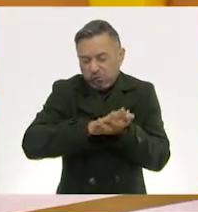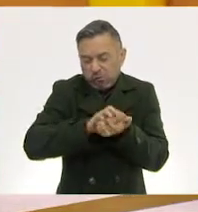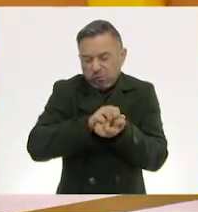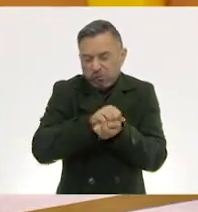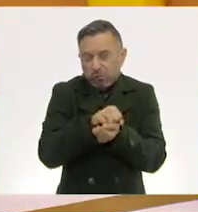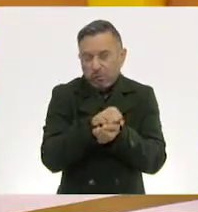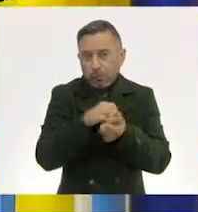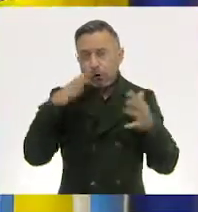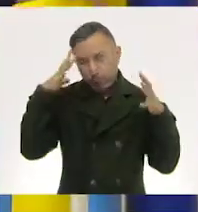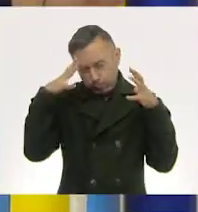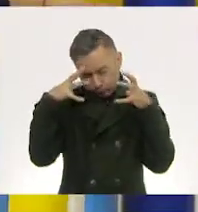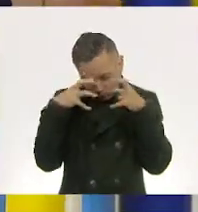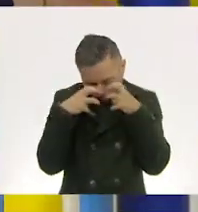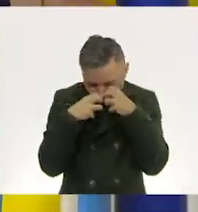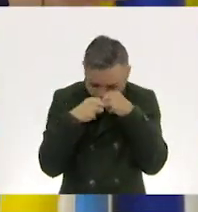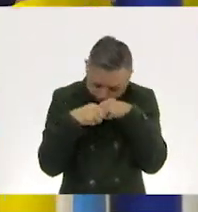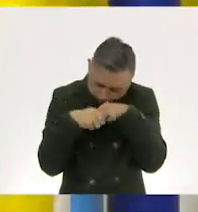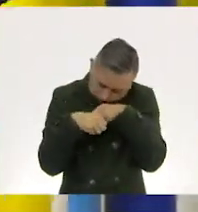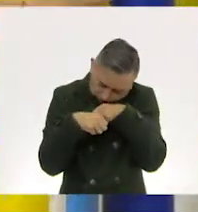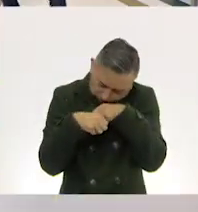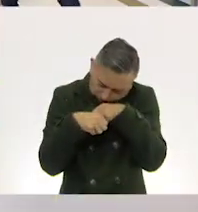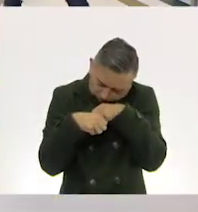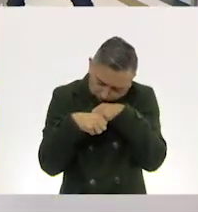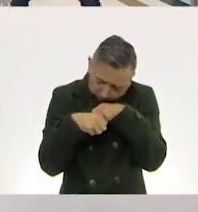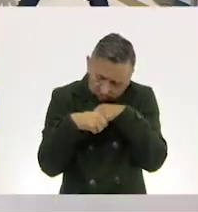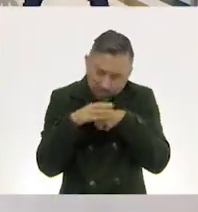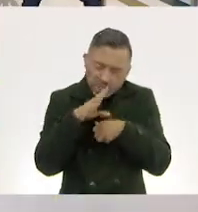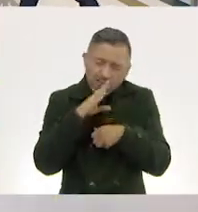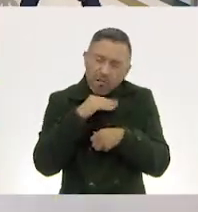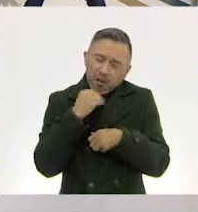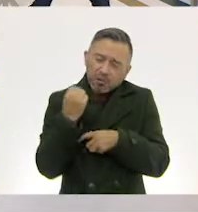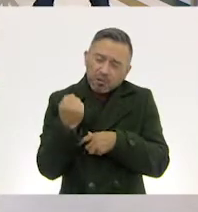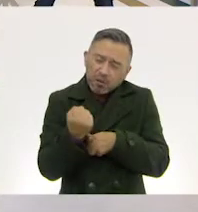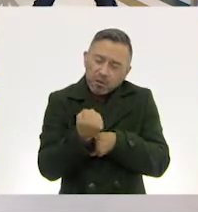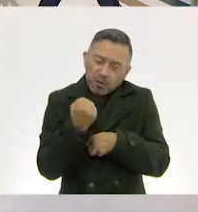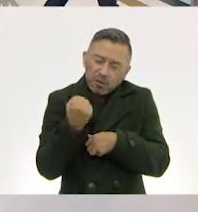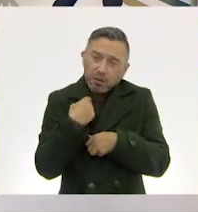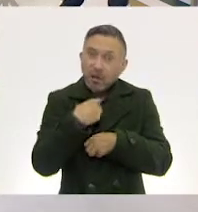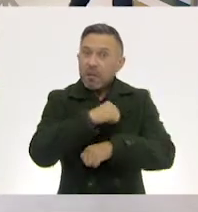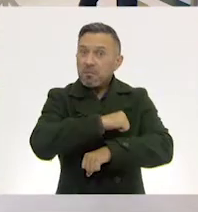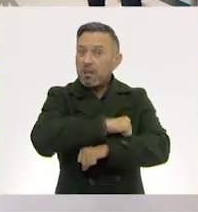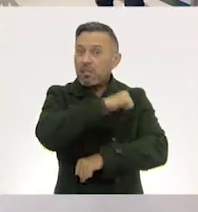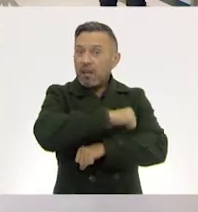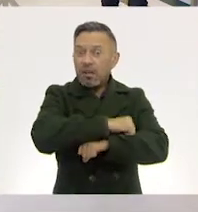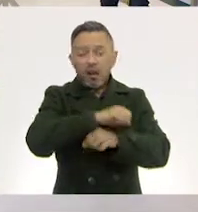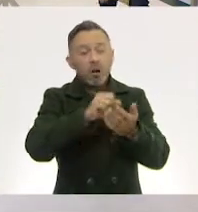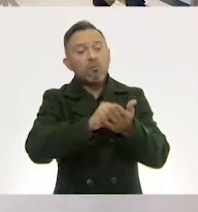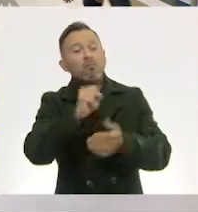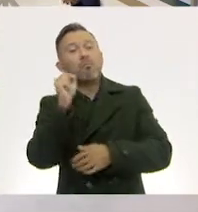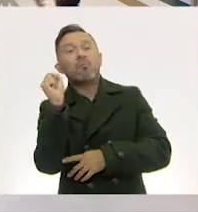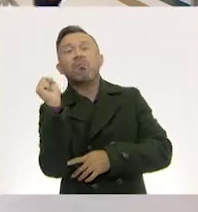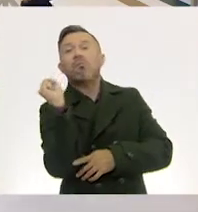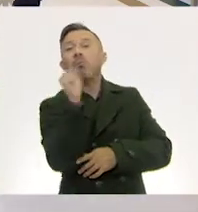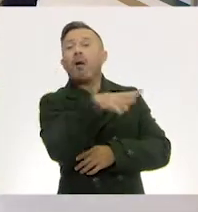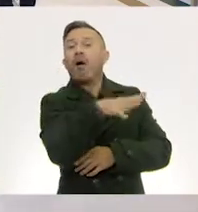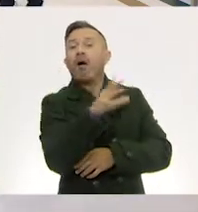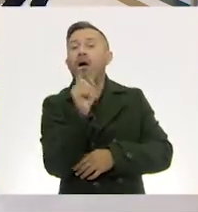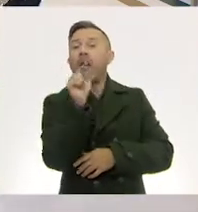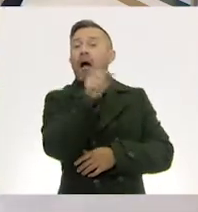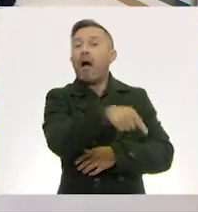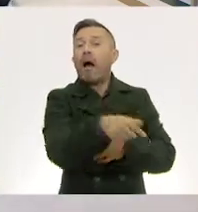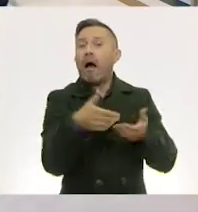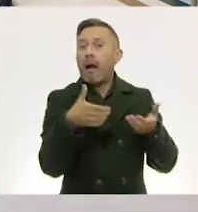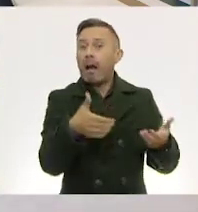Arrojada por la ventana hacia la calle, se vio de pronto rodando